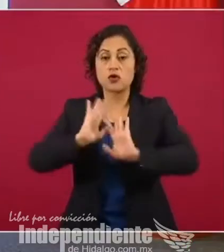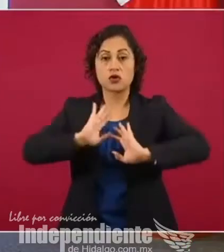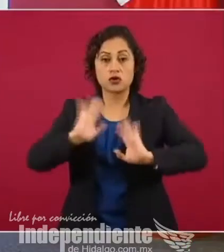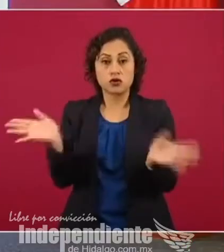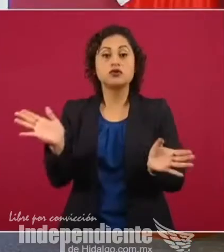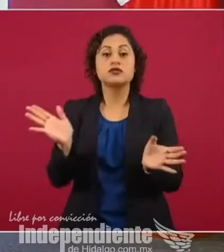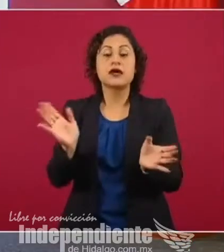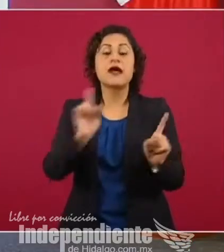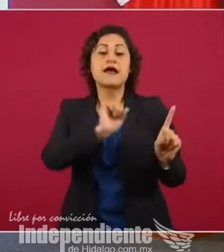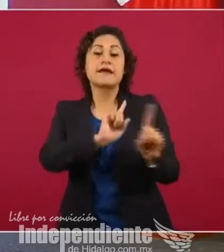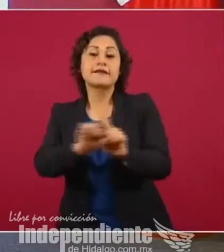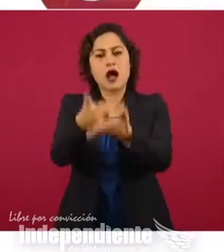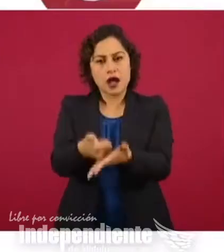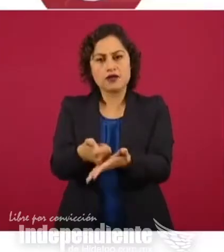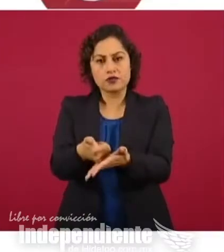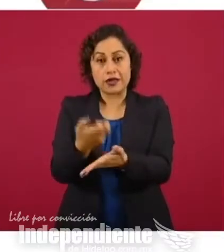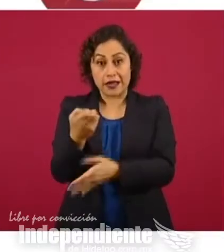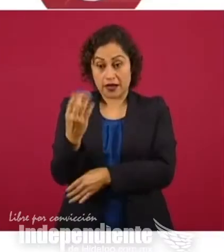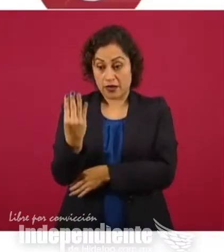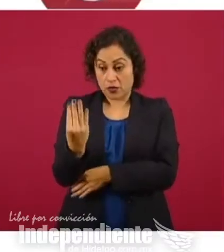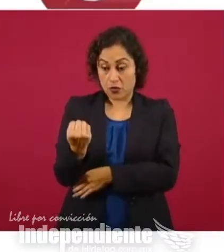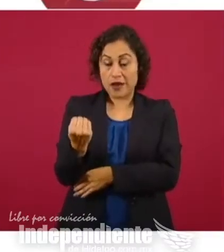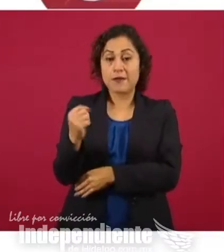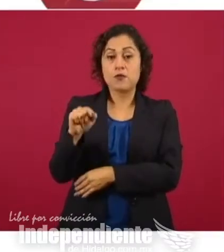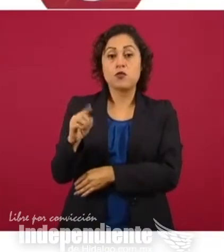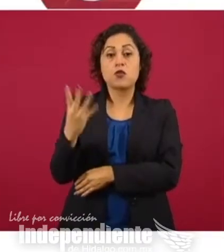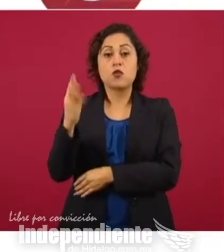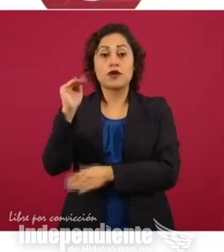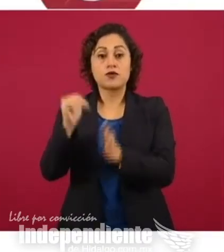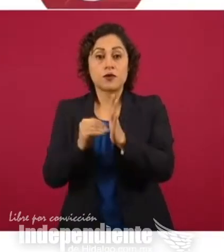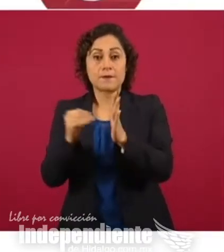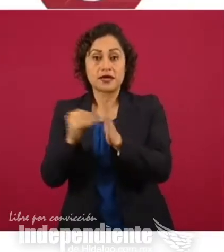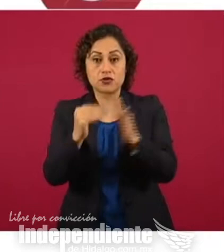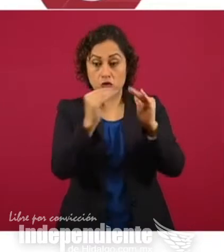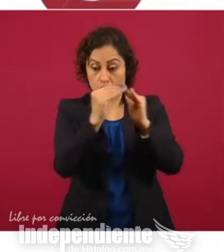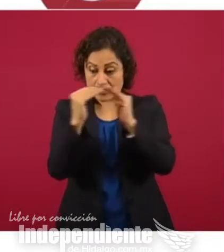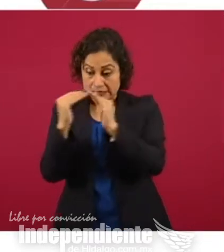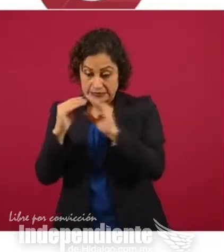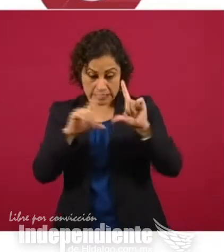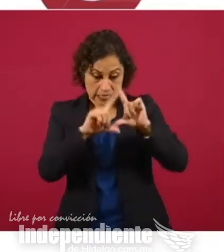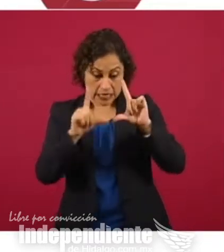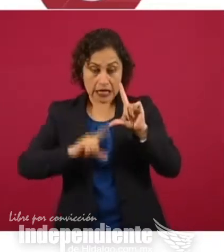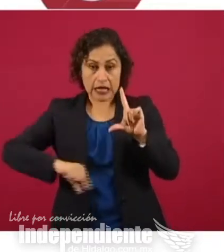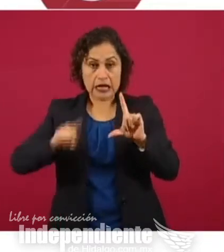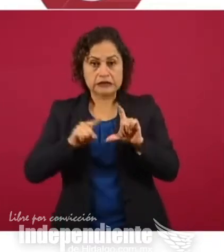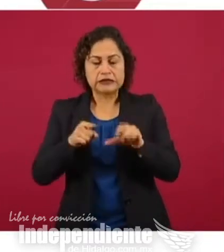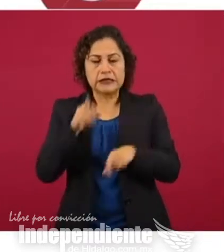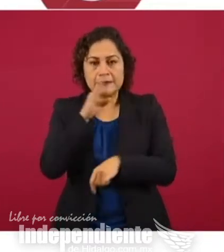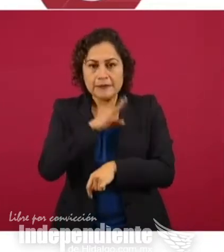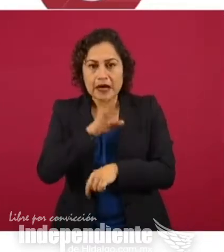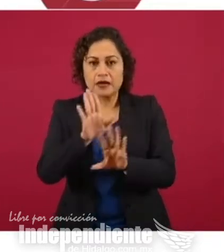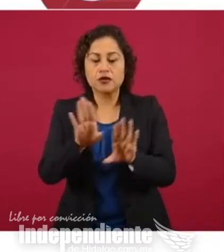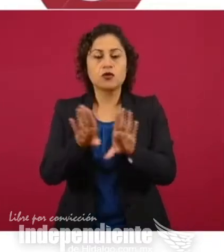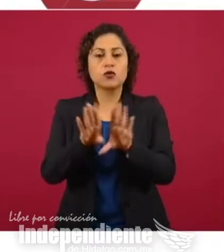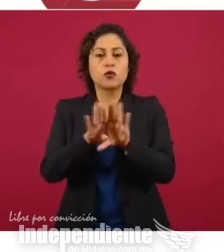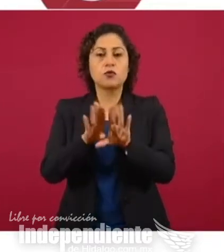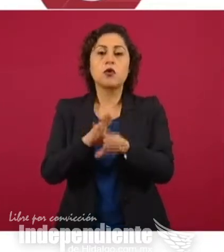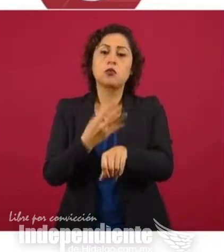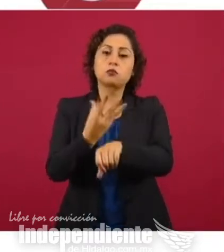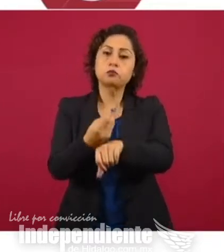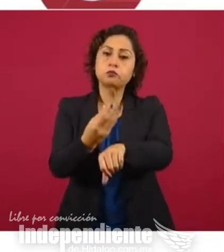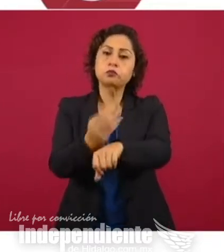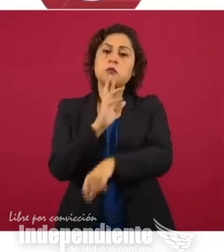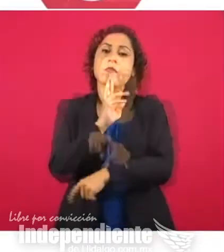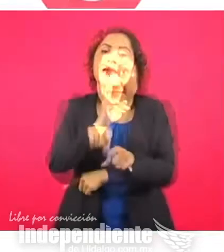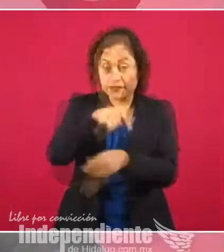mejoramientos o ampliaciones. Además, puntualizó que estos hogares se concentran en la región centro y sur del país. ¿Pero qué han